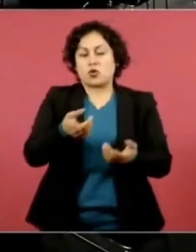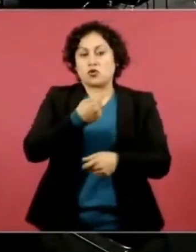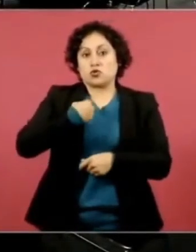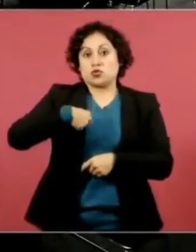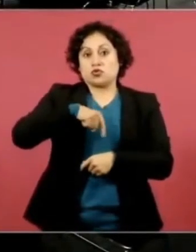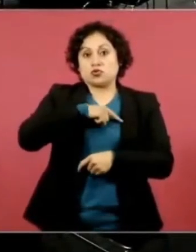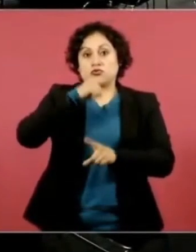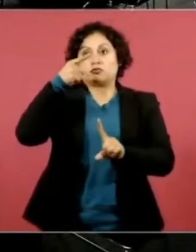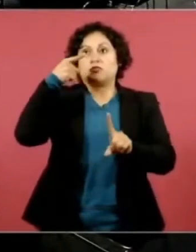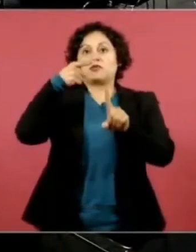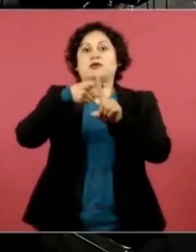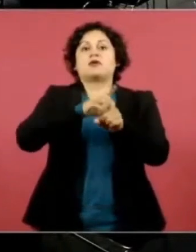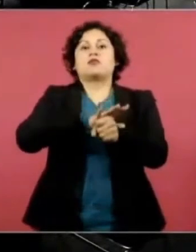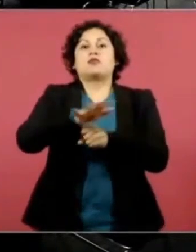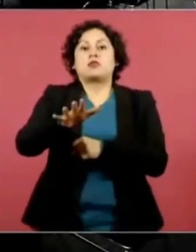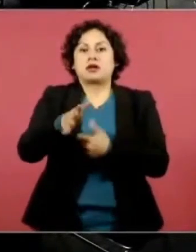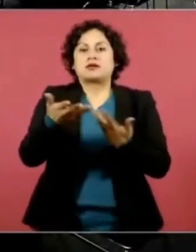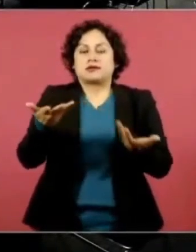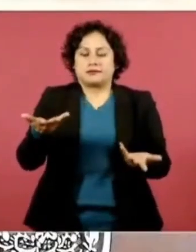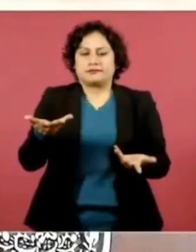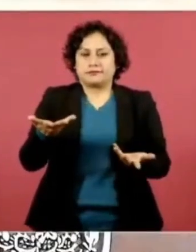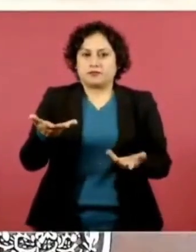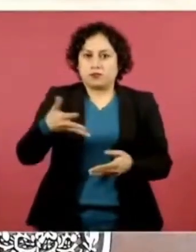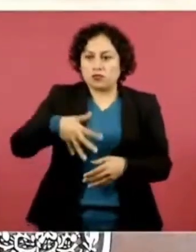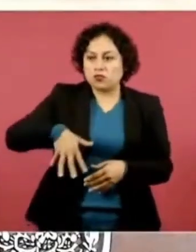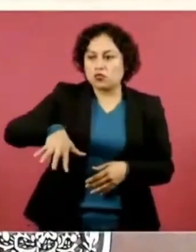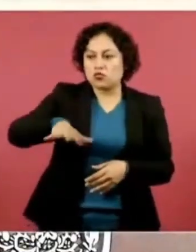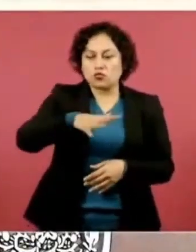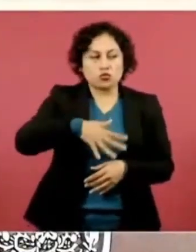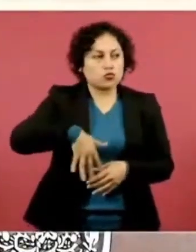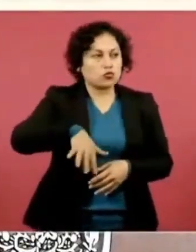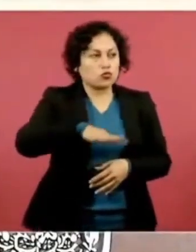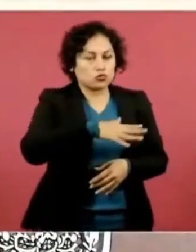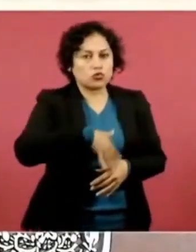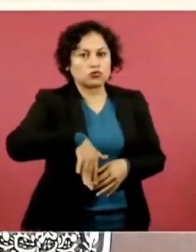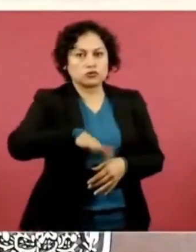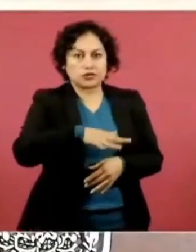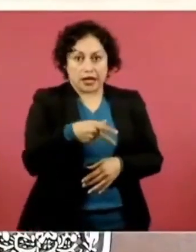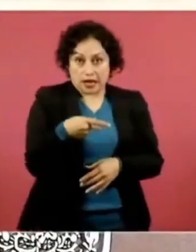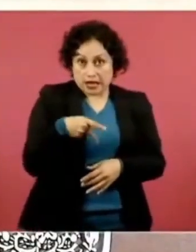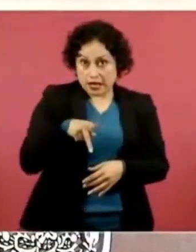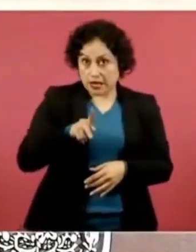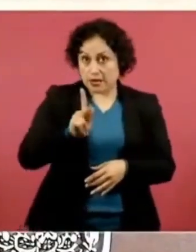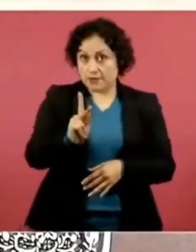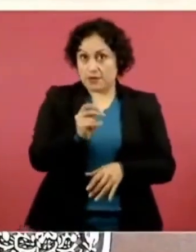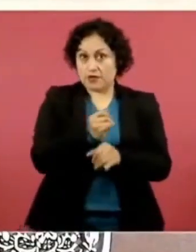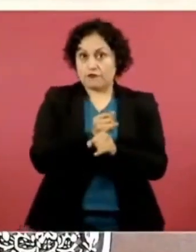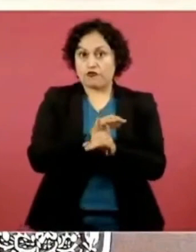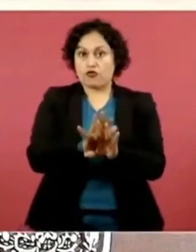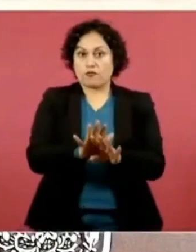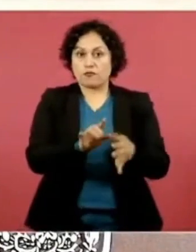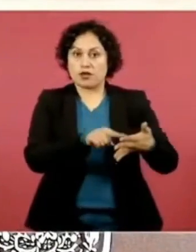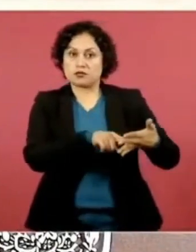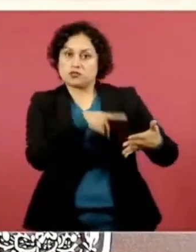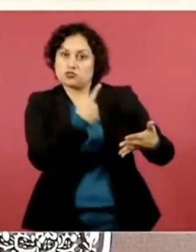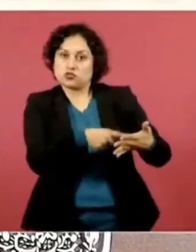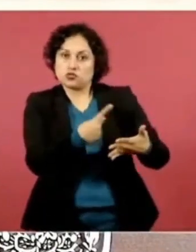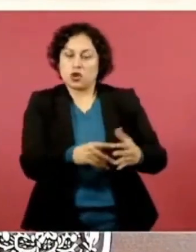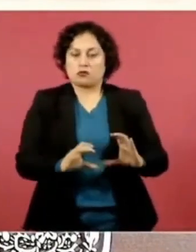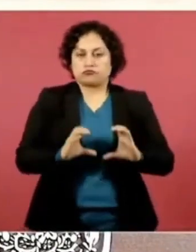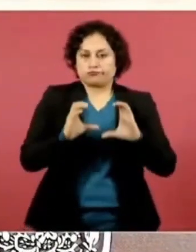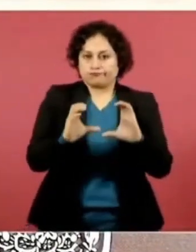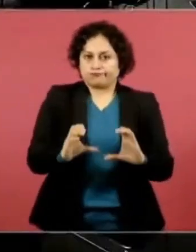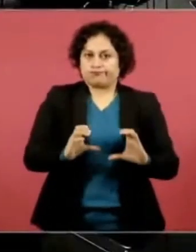que también se cuide más lo de la información para que no